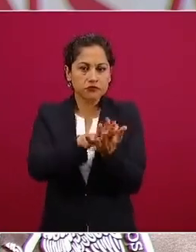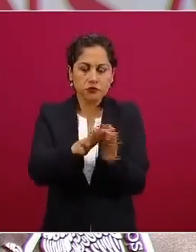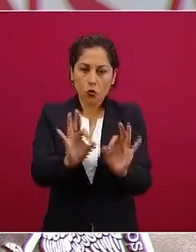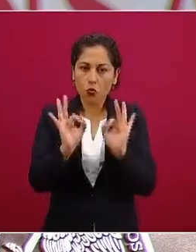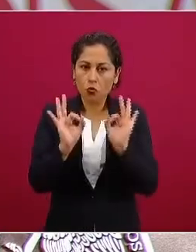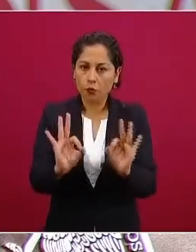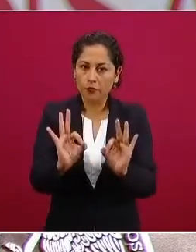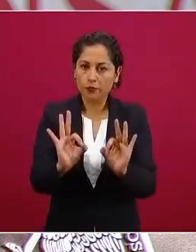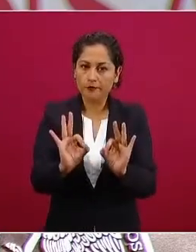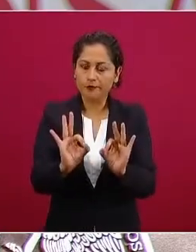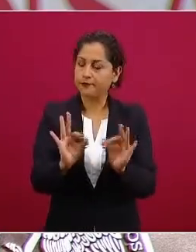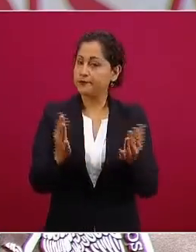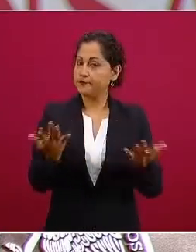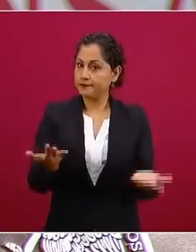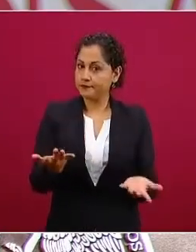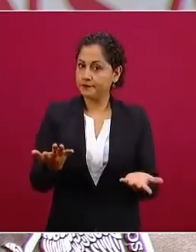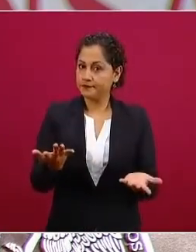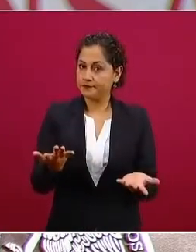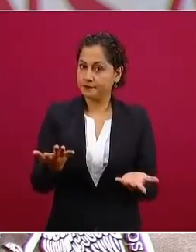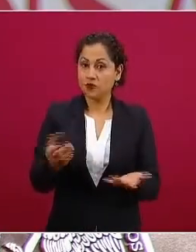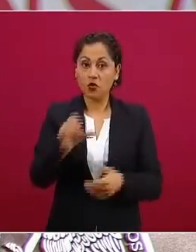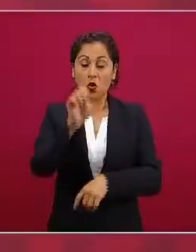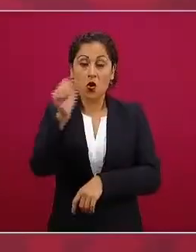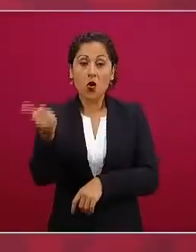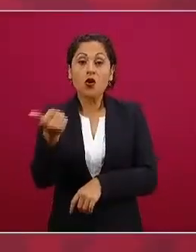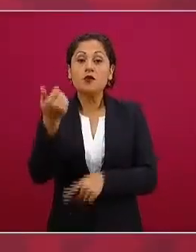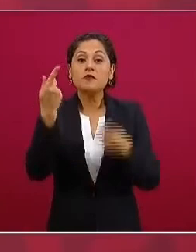los moneros